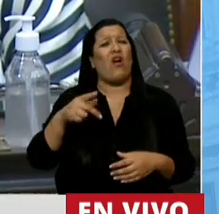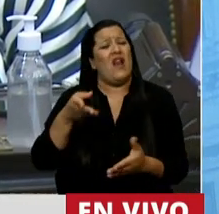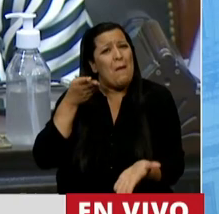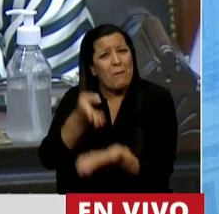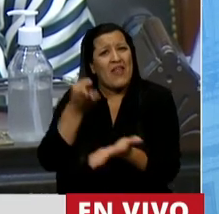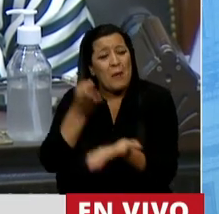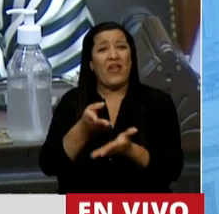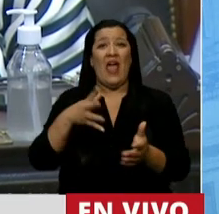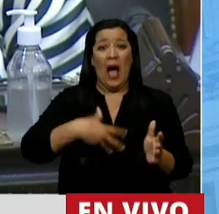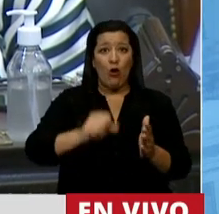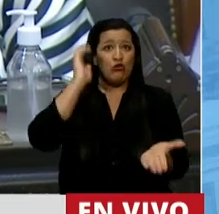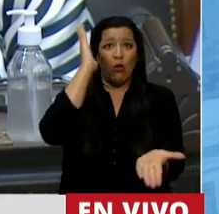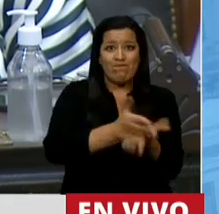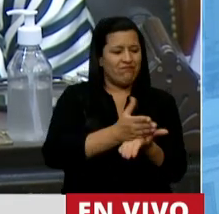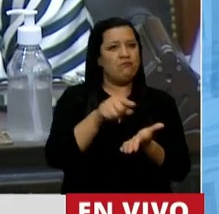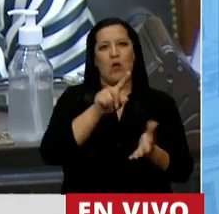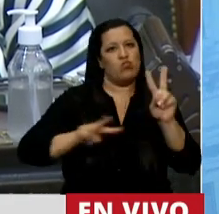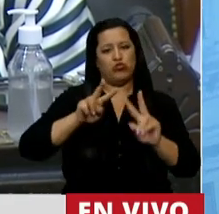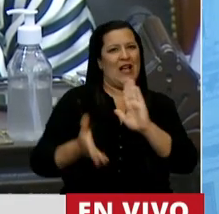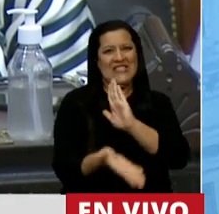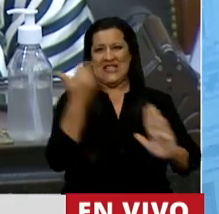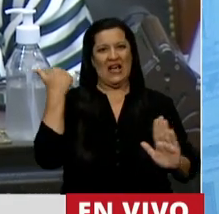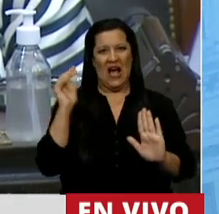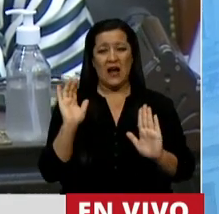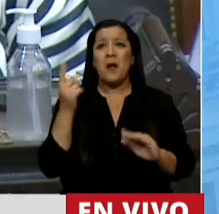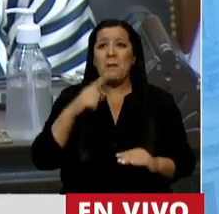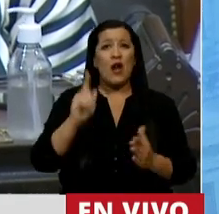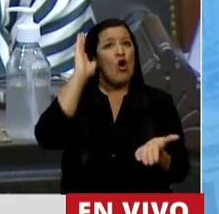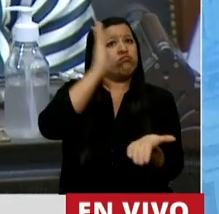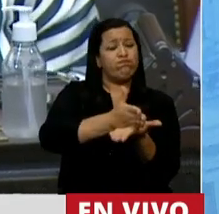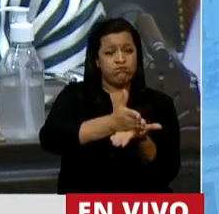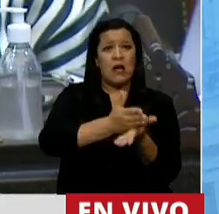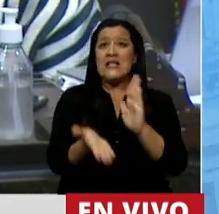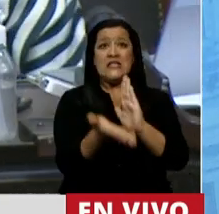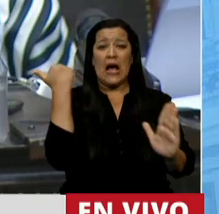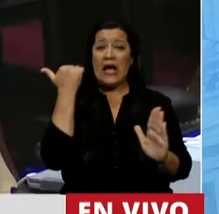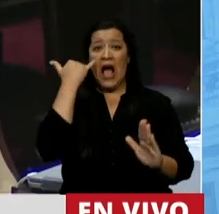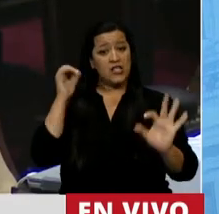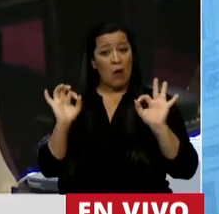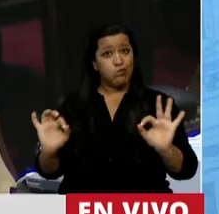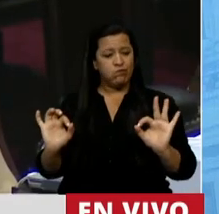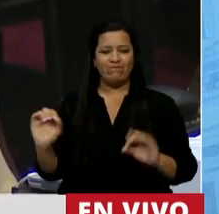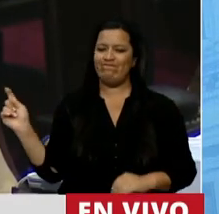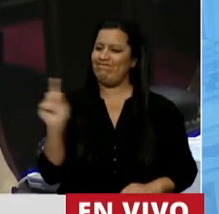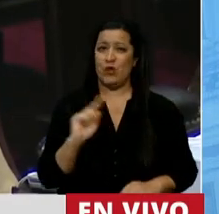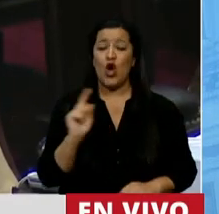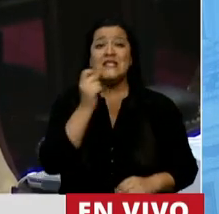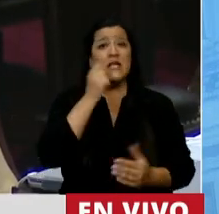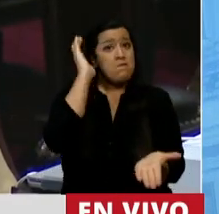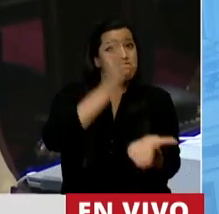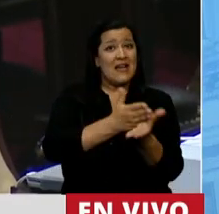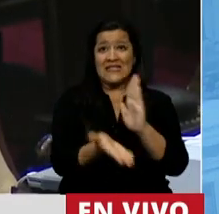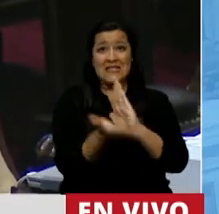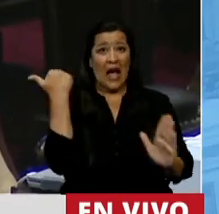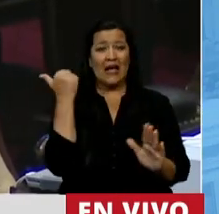del aborto. Sin embargo, la simple despenalización no es suficiente. Si se despenaliza,